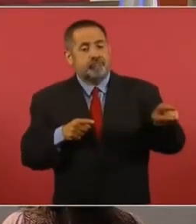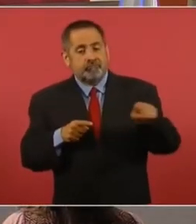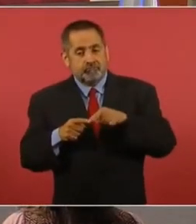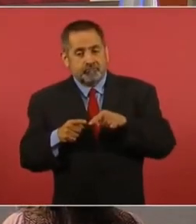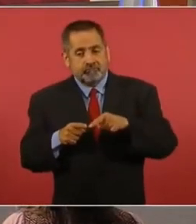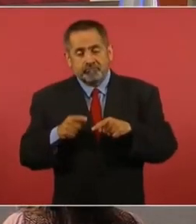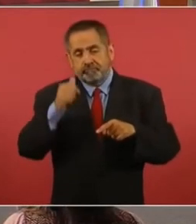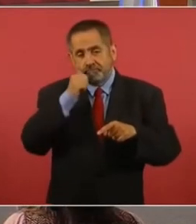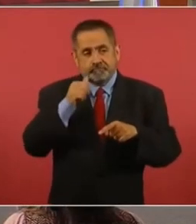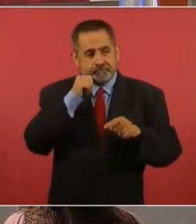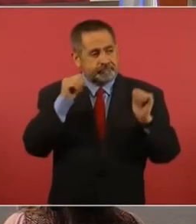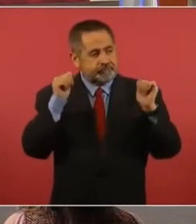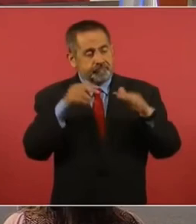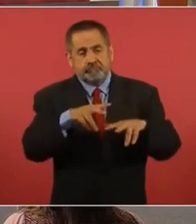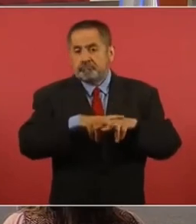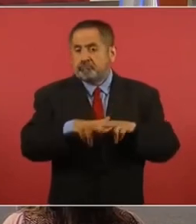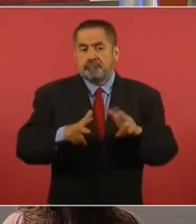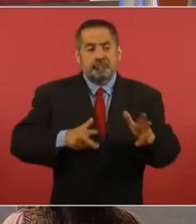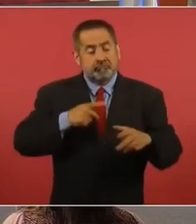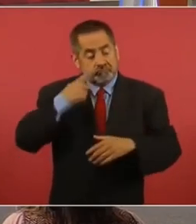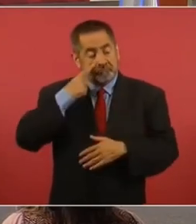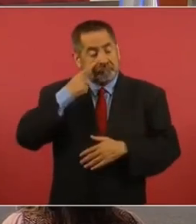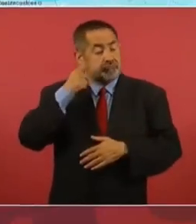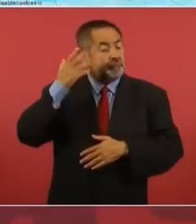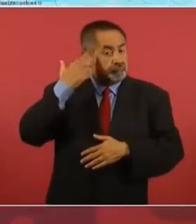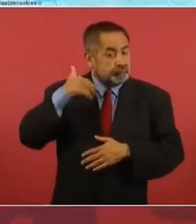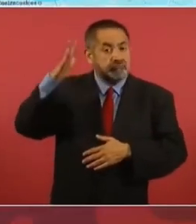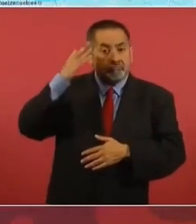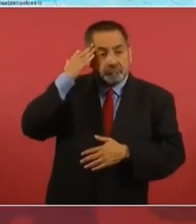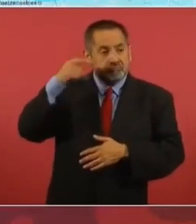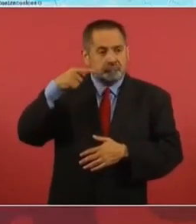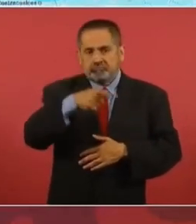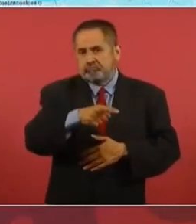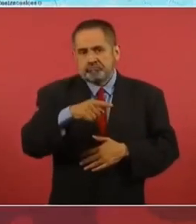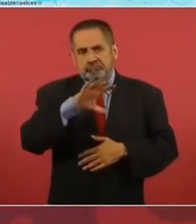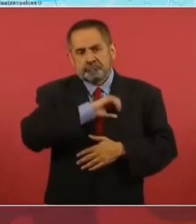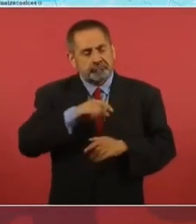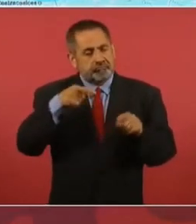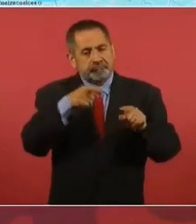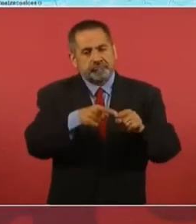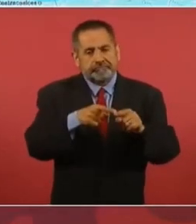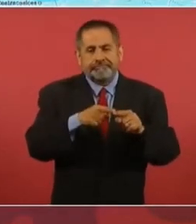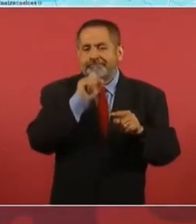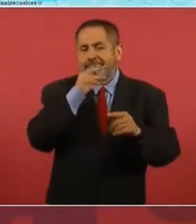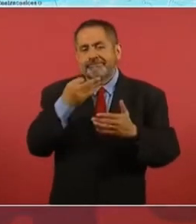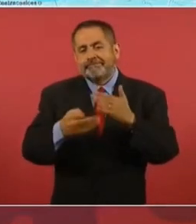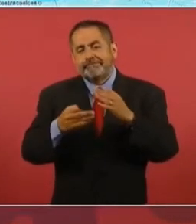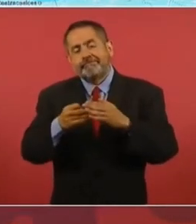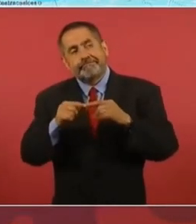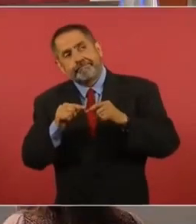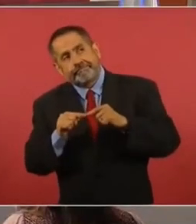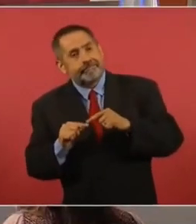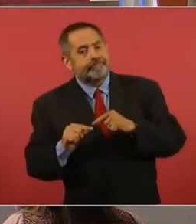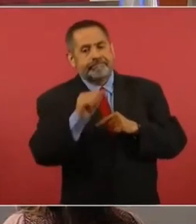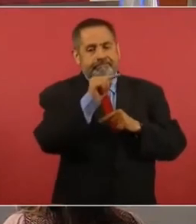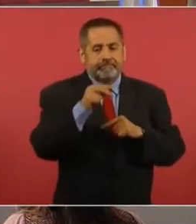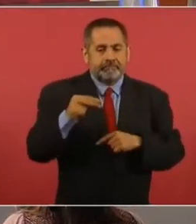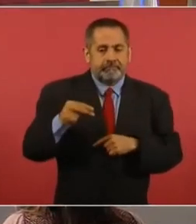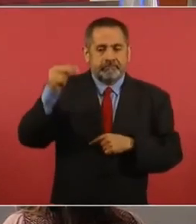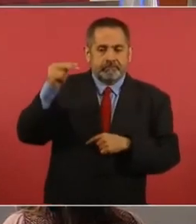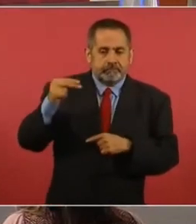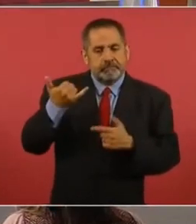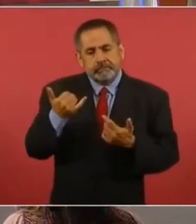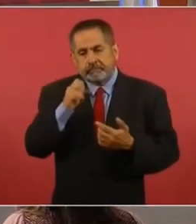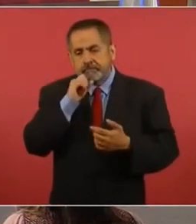un centro ferrocarrilero, fue durante mucho tiempo, hacia el norte, y Guadalajara,